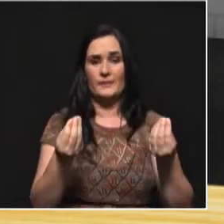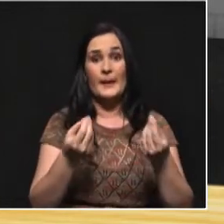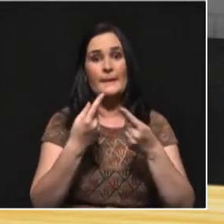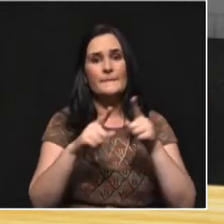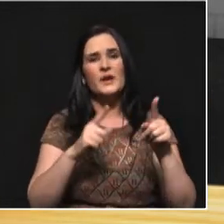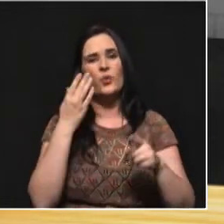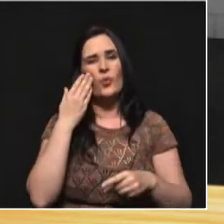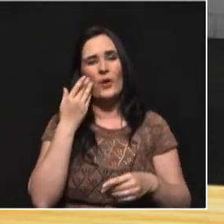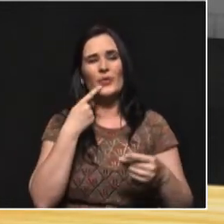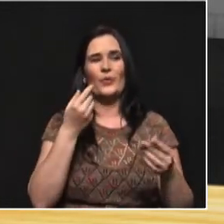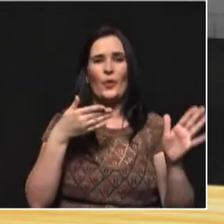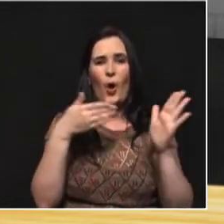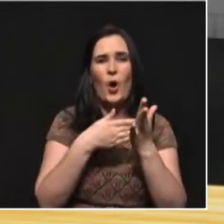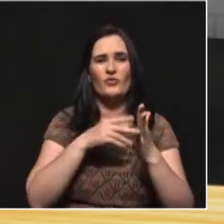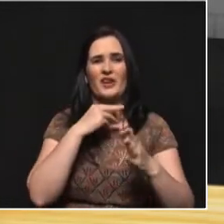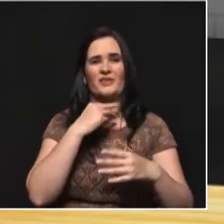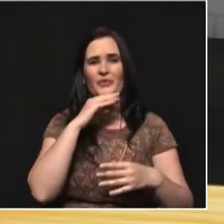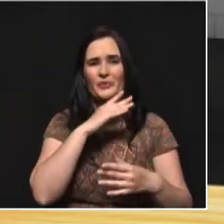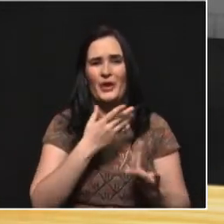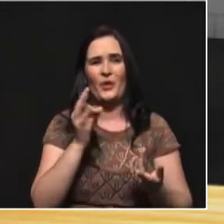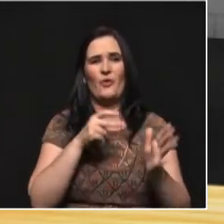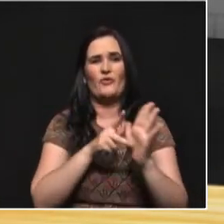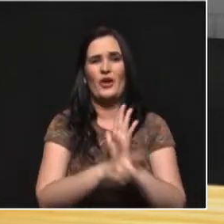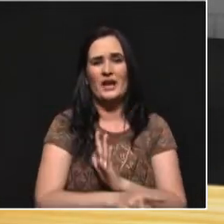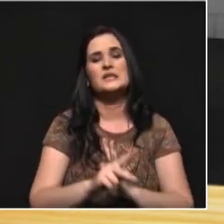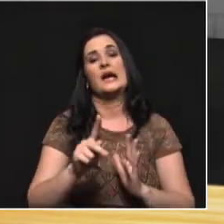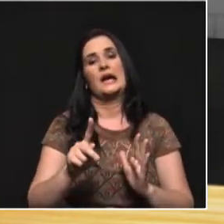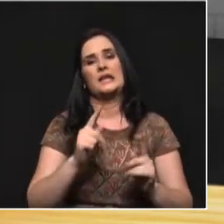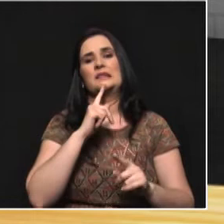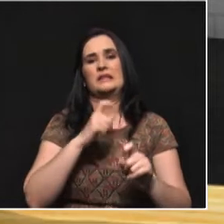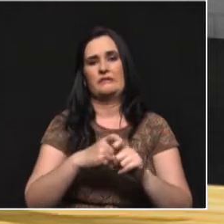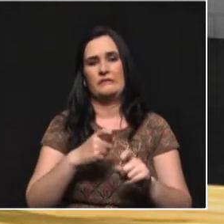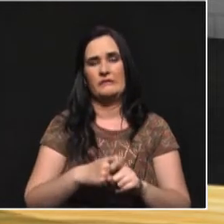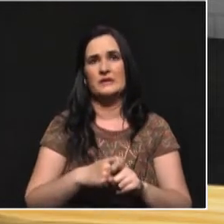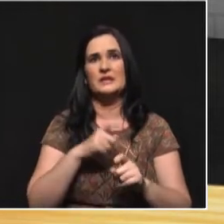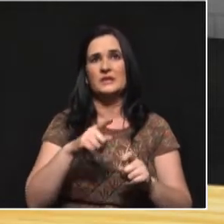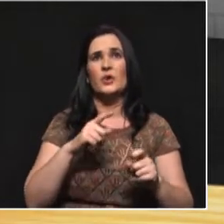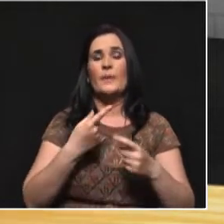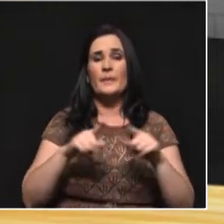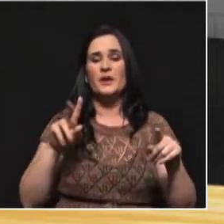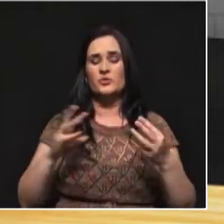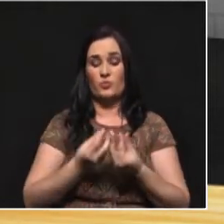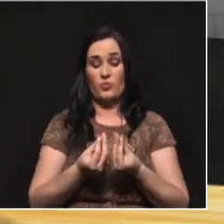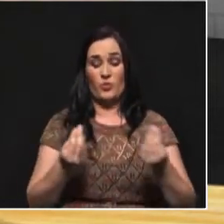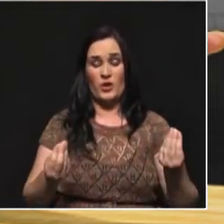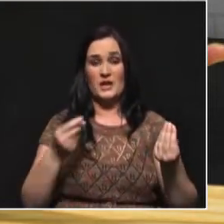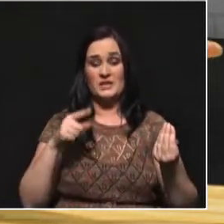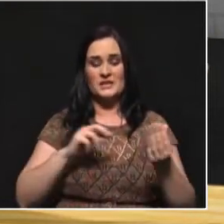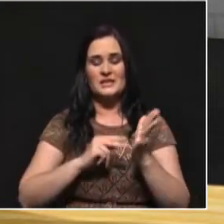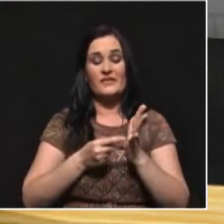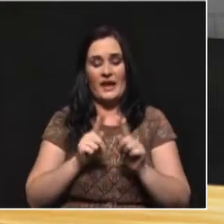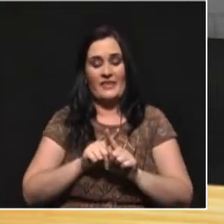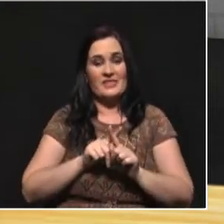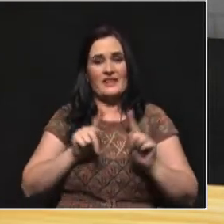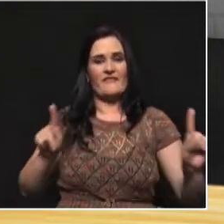violencia. Pero claro, entonces, como entendemos esa polarización como algo normal, eso no va a movilizar. Es que la polarización es la diferencia en la